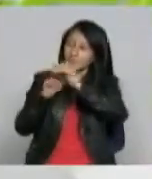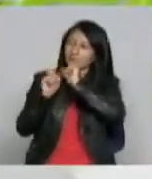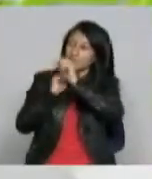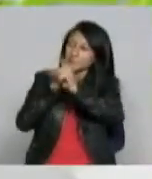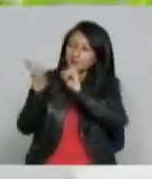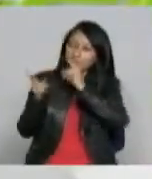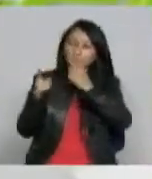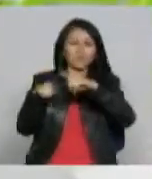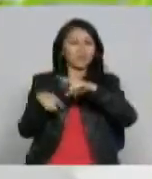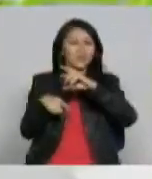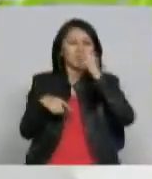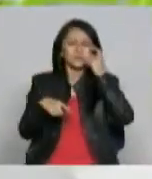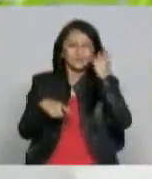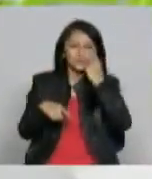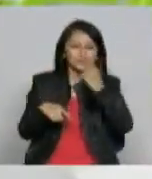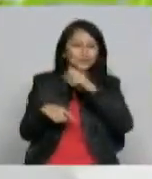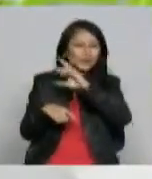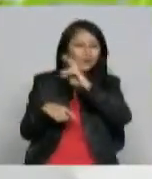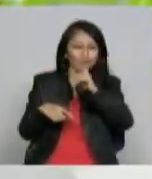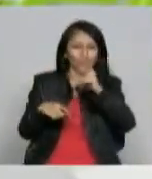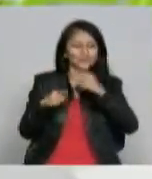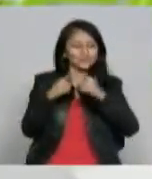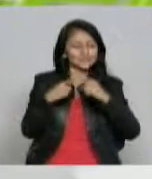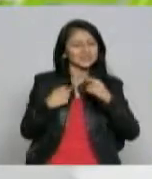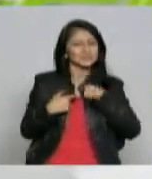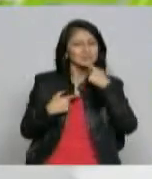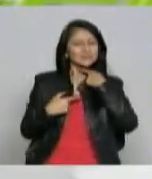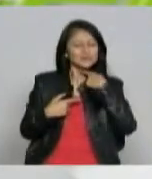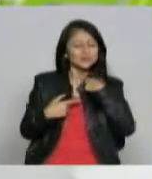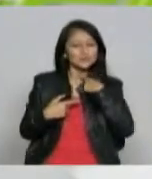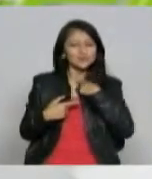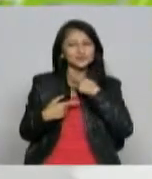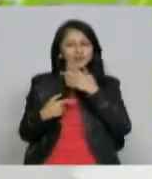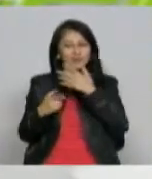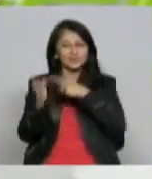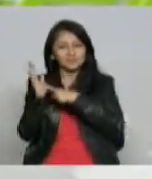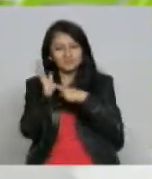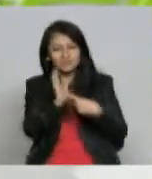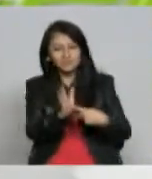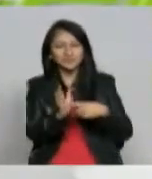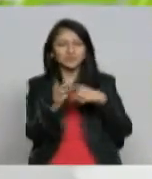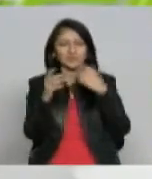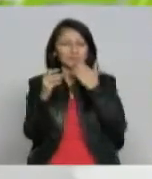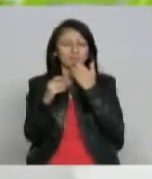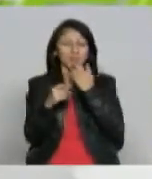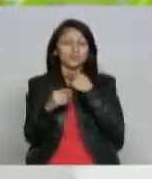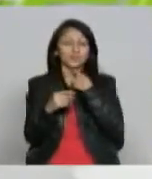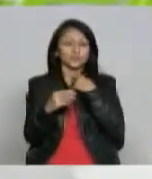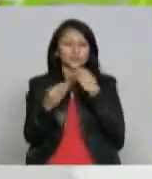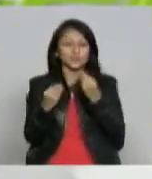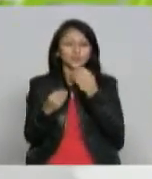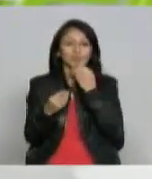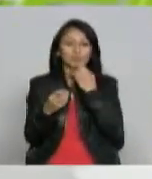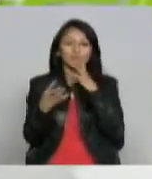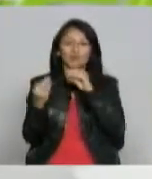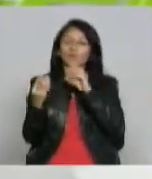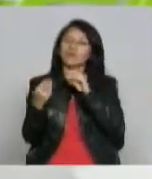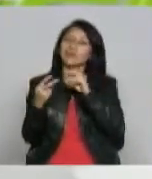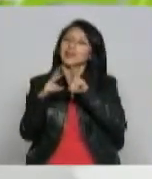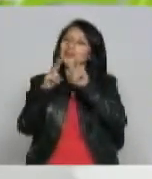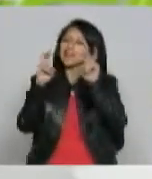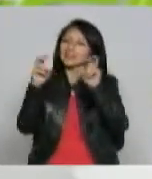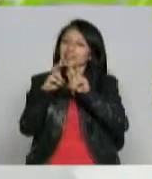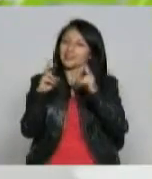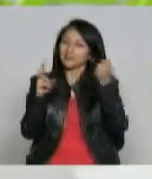que esta persona vale la pena y es un producto que lo podemos mostrar a la región ¿cierto? y me llama mucho la atención por ejemplo cuando comienzan a hablar tuvimos la oportunidad hace